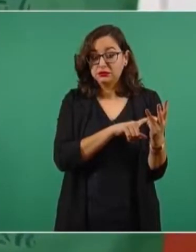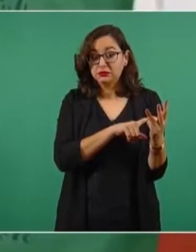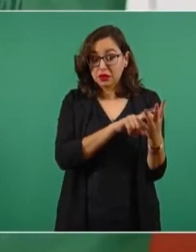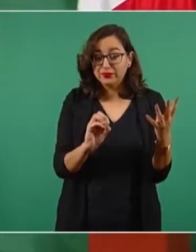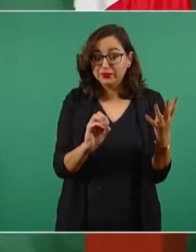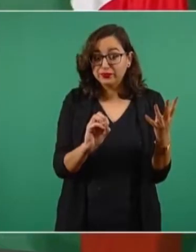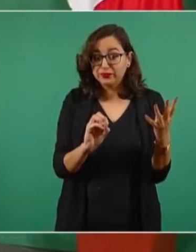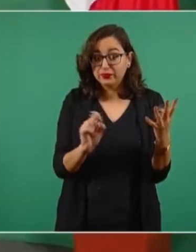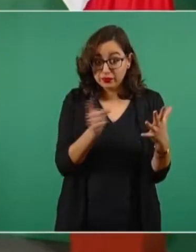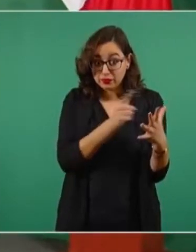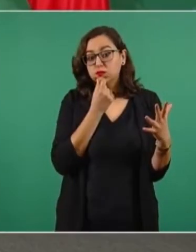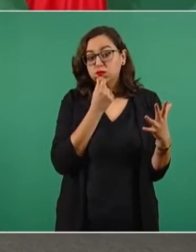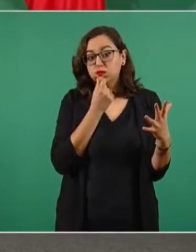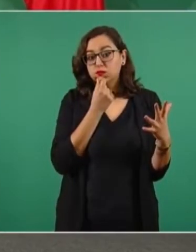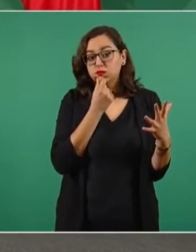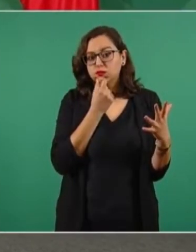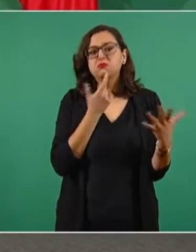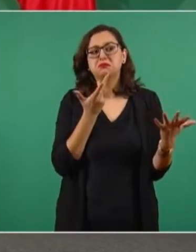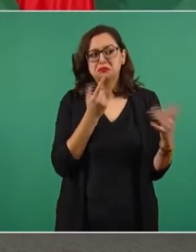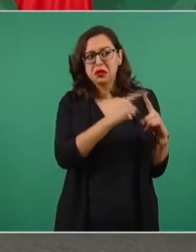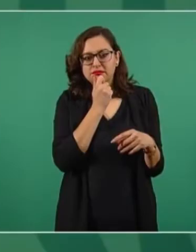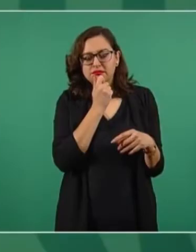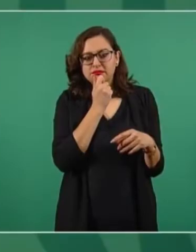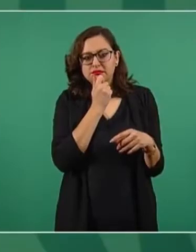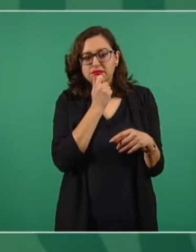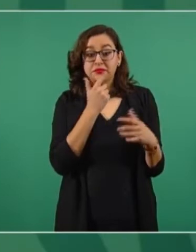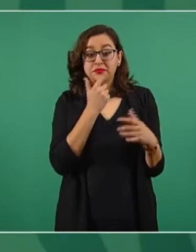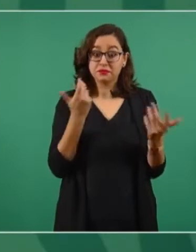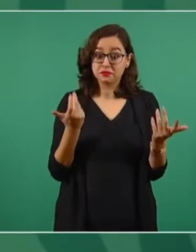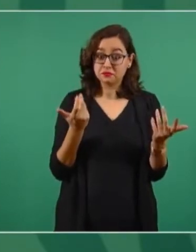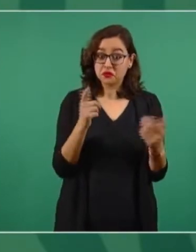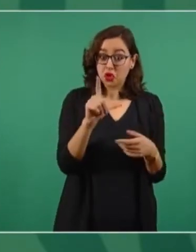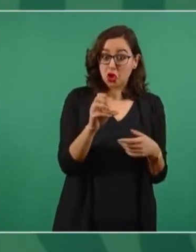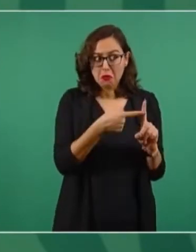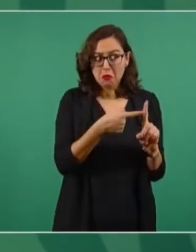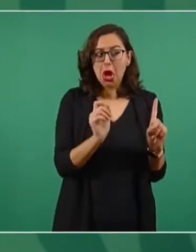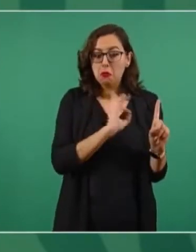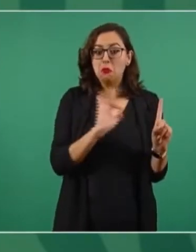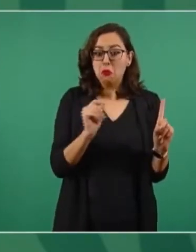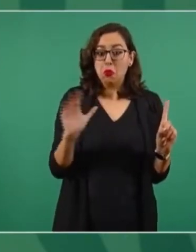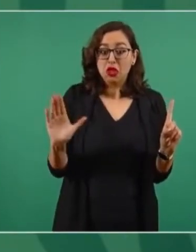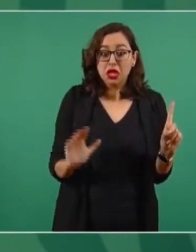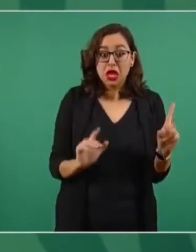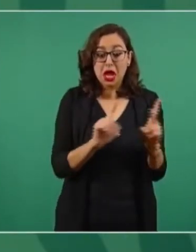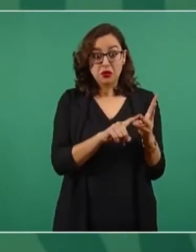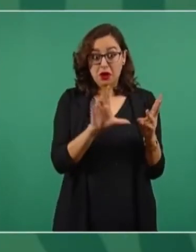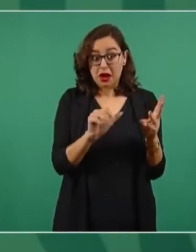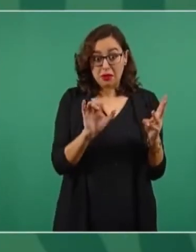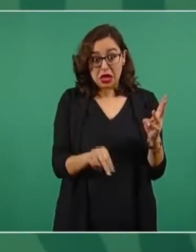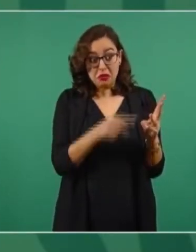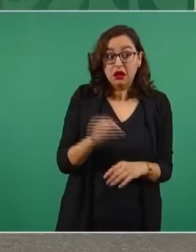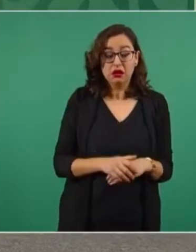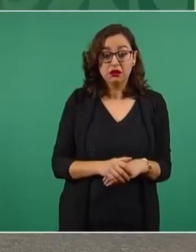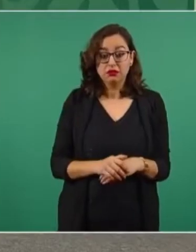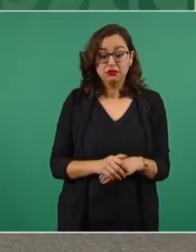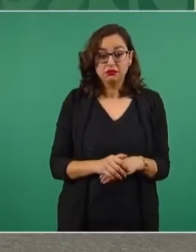regresar Diego? ¿Chon? ¿Quién? ¿Loret de Mola? ¿Qué puede ser? O Krause o Aguilar. ¿De